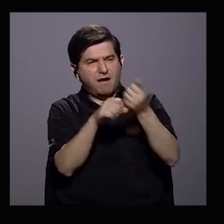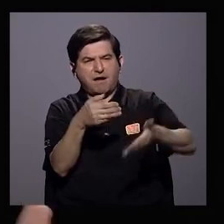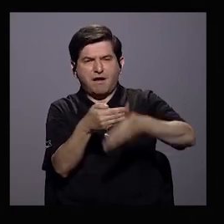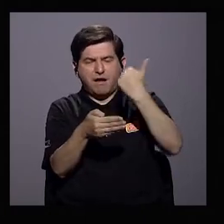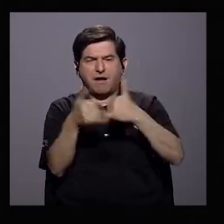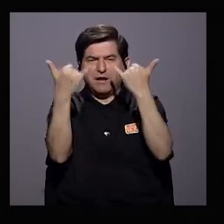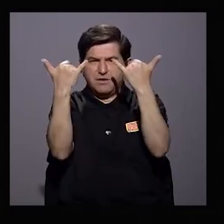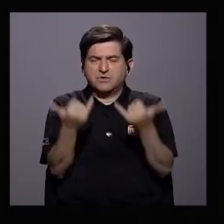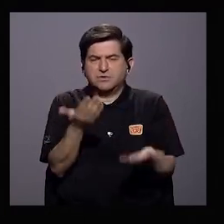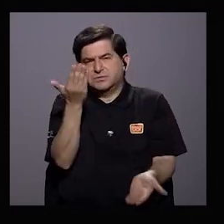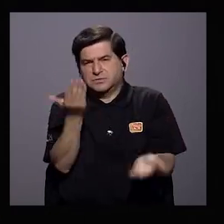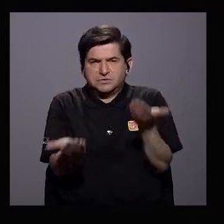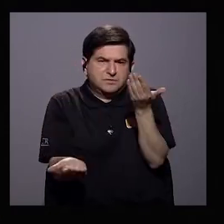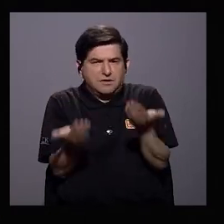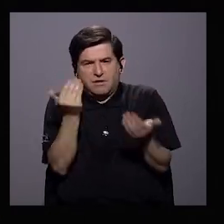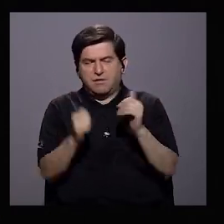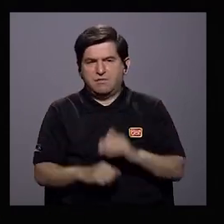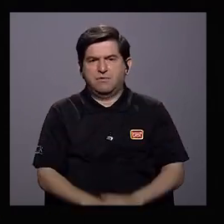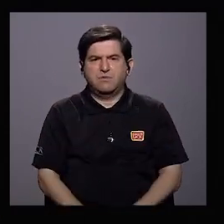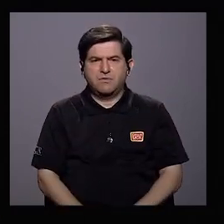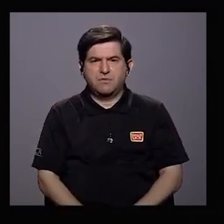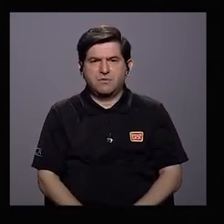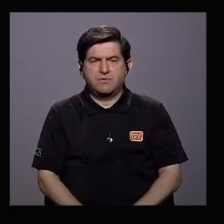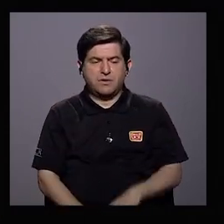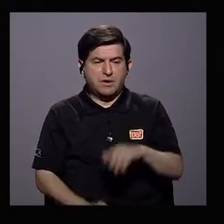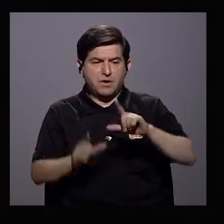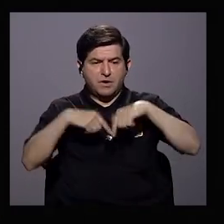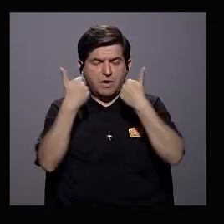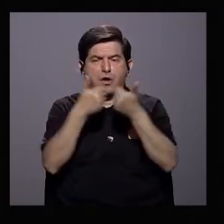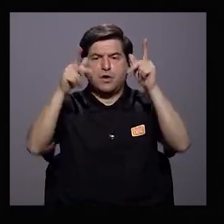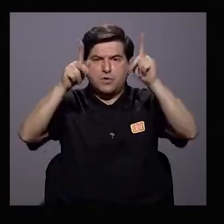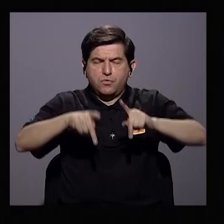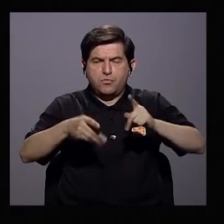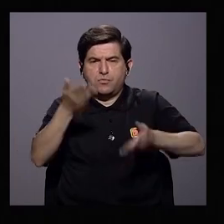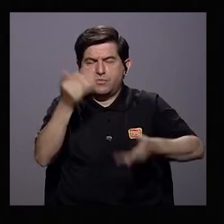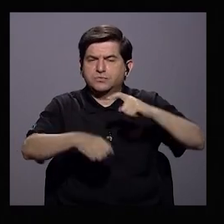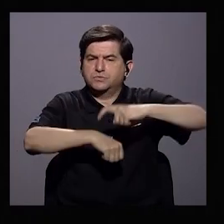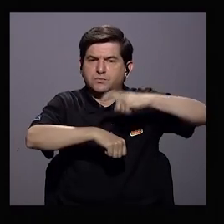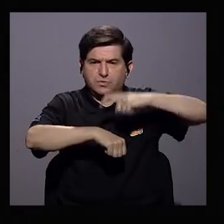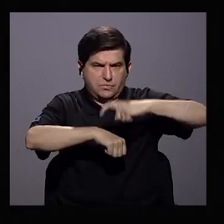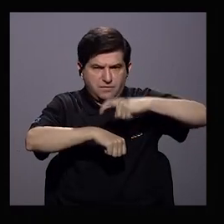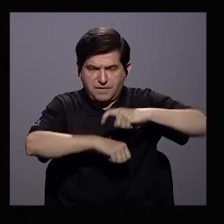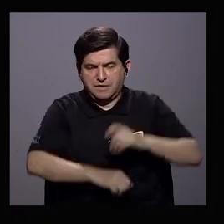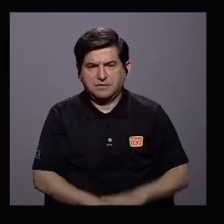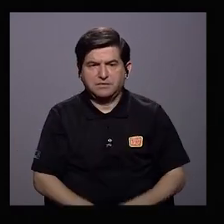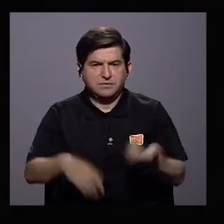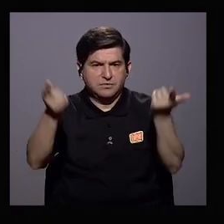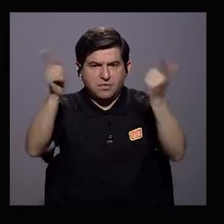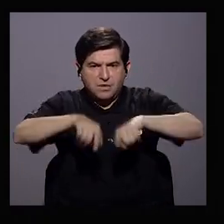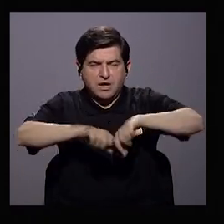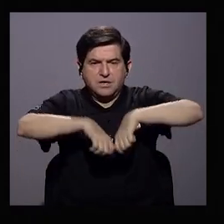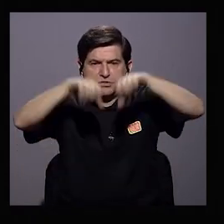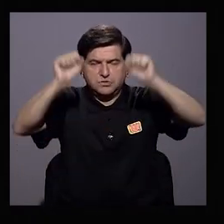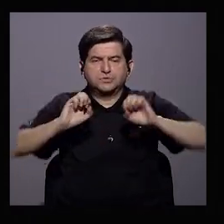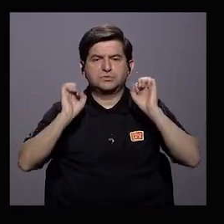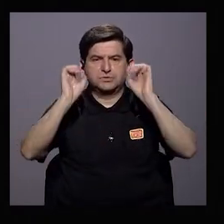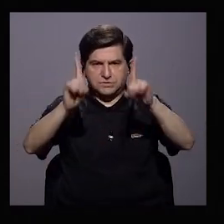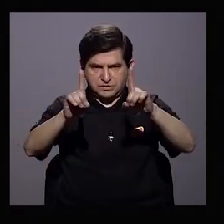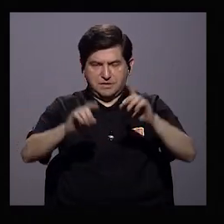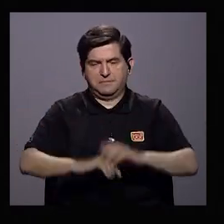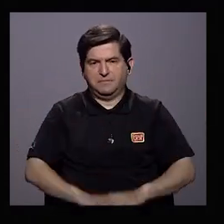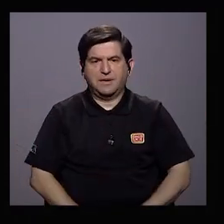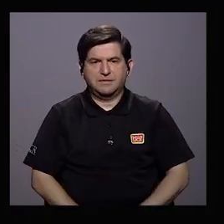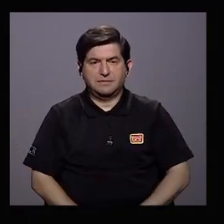y estamos recibiendo, de algún modo, un grueso de personas que en un momento determinado, en el caso del sistema educativo,